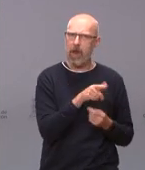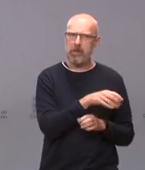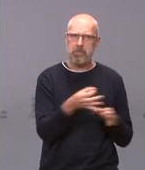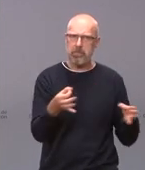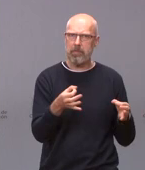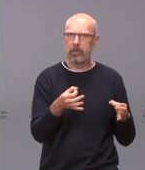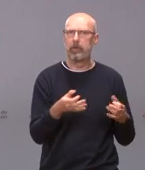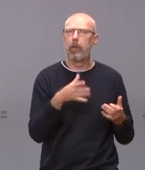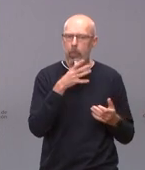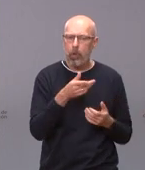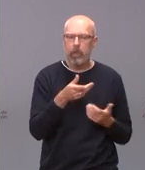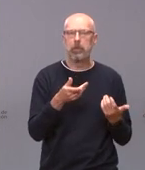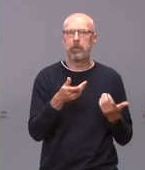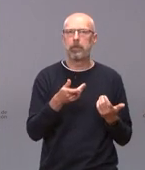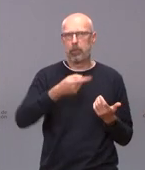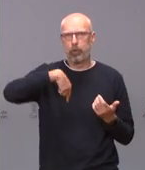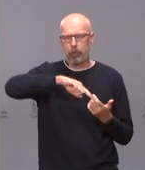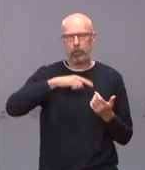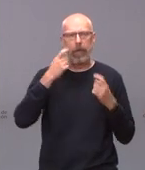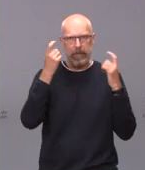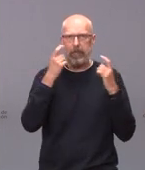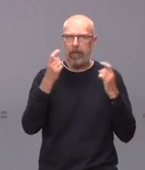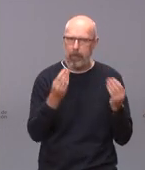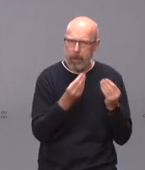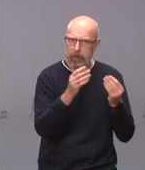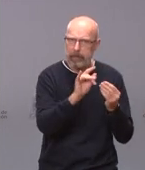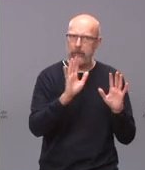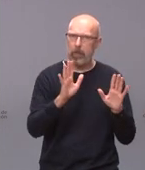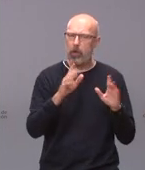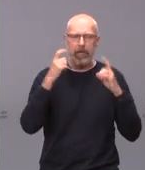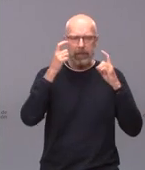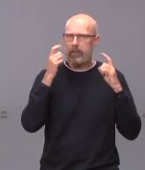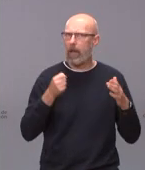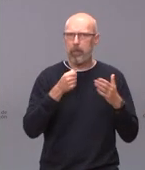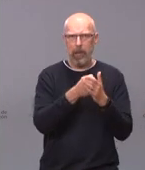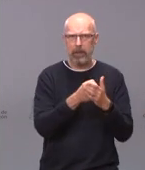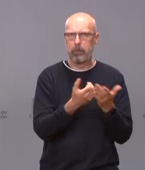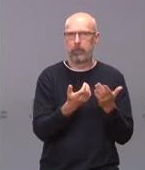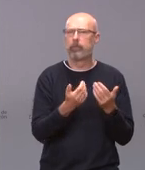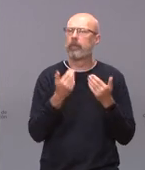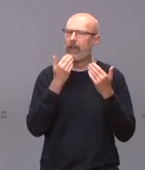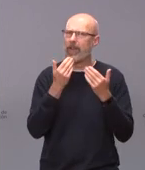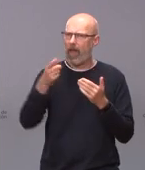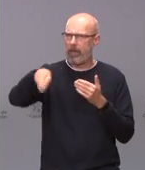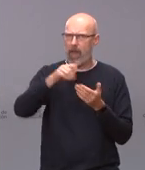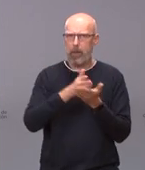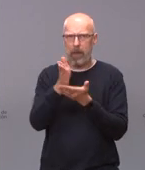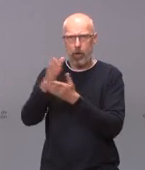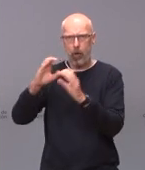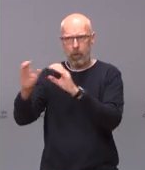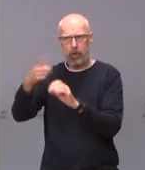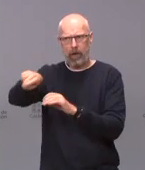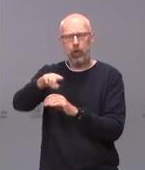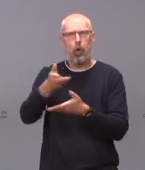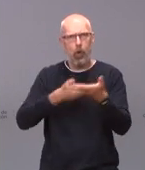todo lo posible, intentaremos llegar todo lo lejos que sea posible. Agradecemos además a los medios de comunicación la colaboración que están